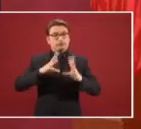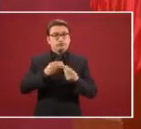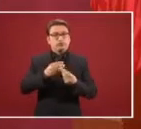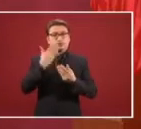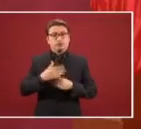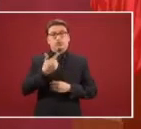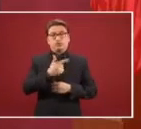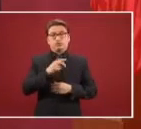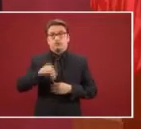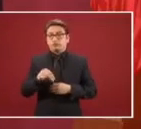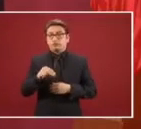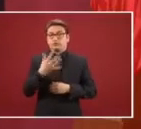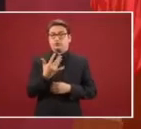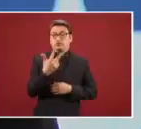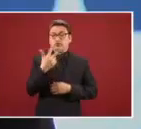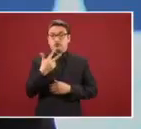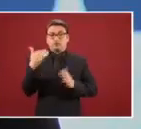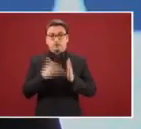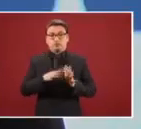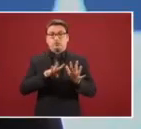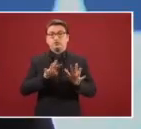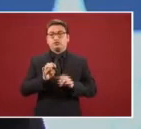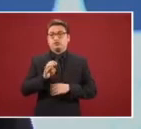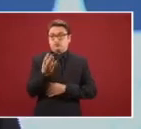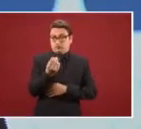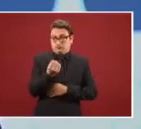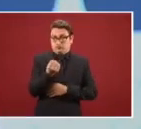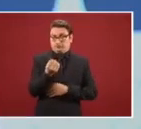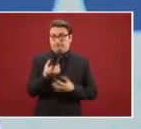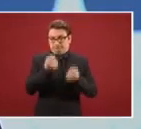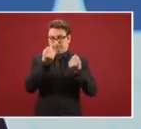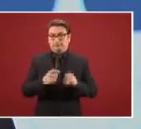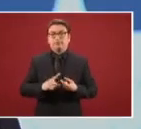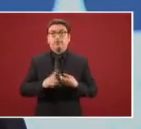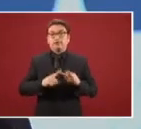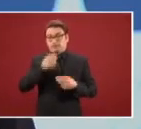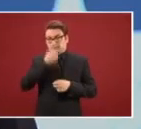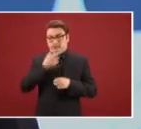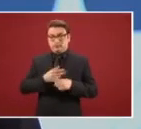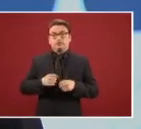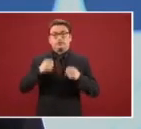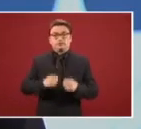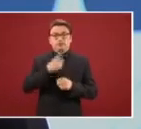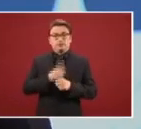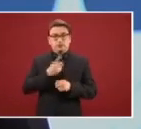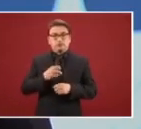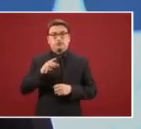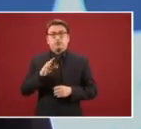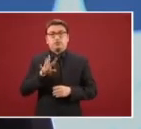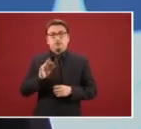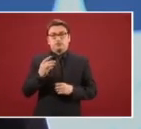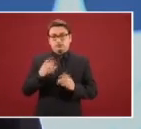Guardia Nacional rescató 58 mil 909, la Secretaría de Seguridad 41 mil 649